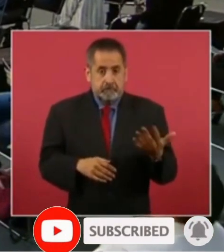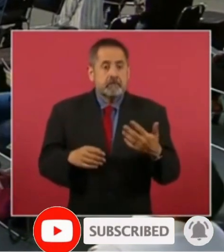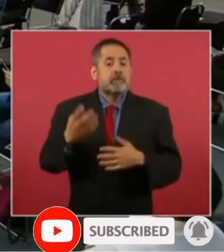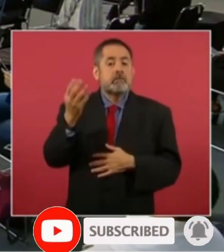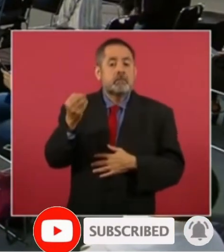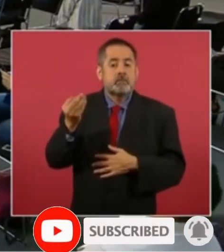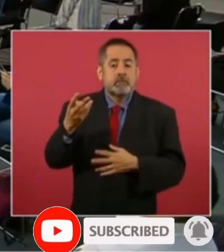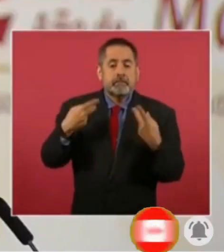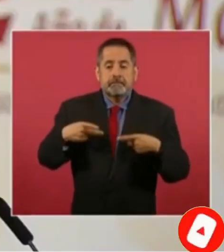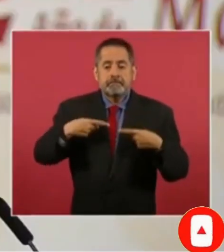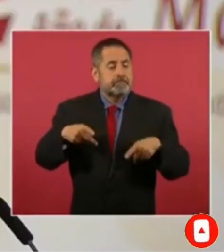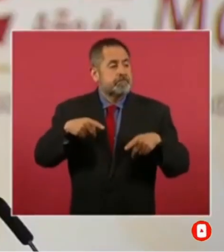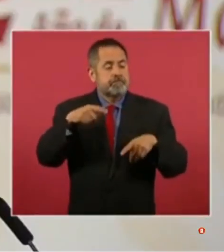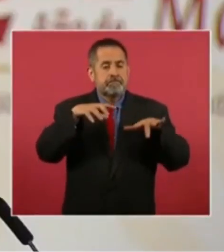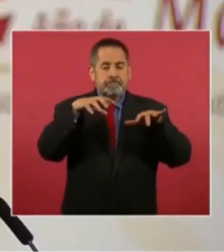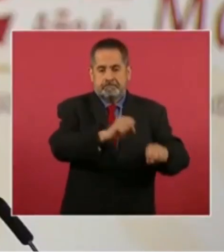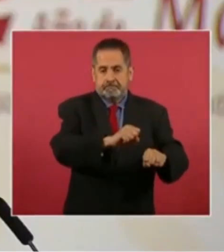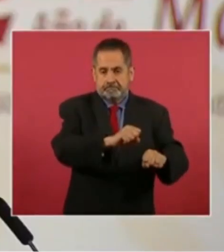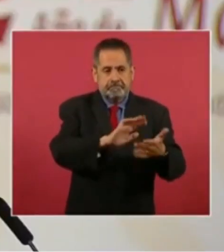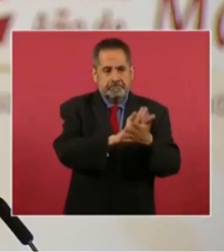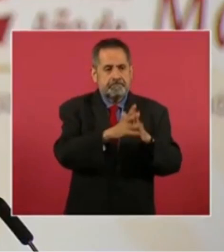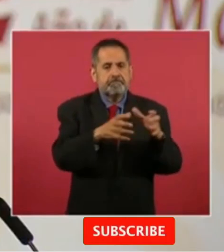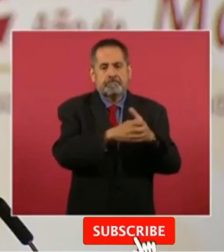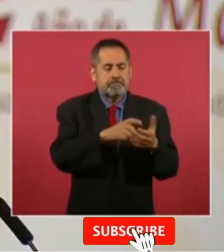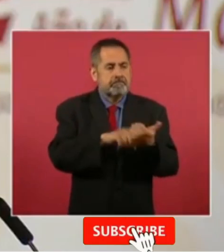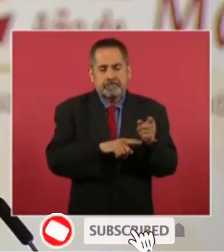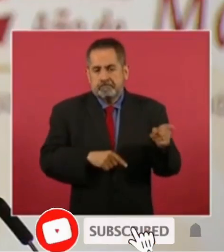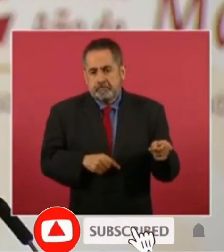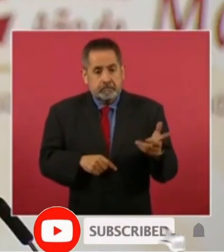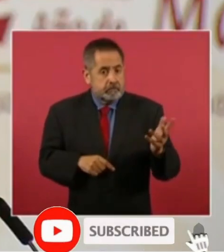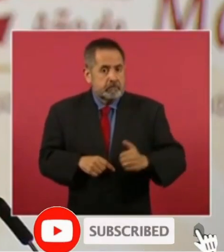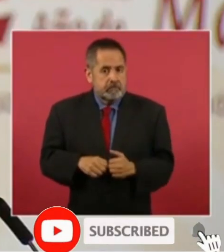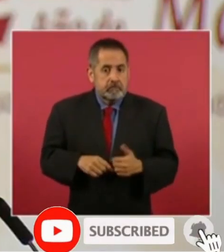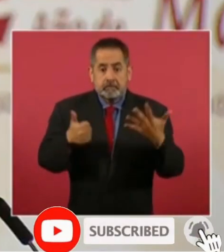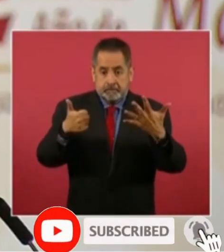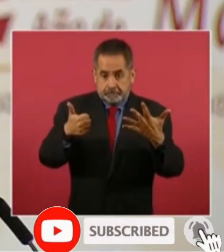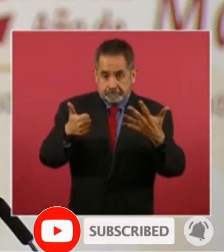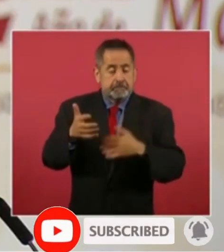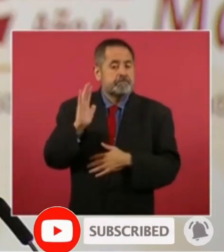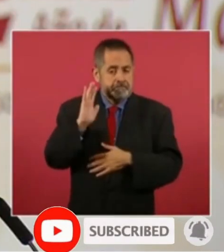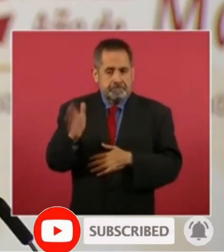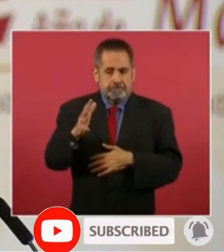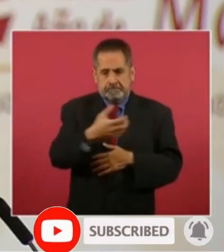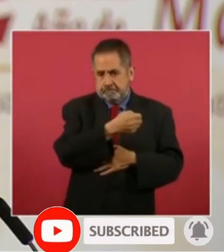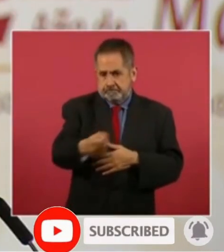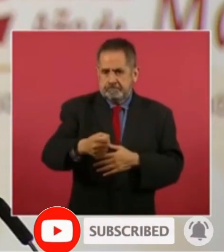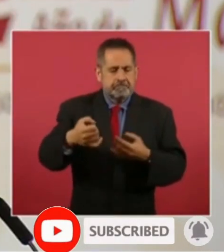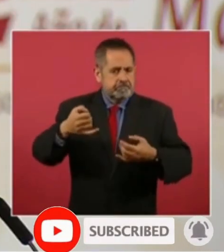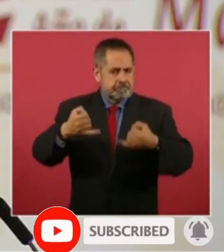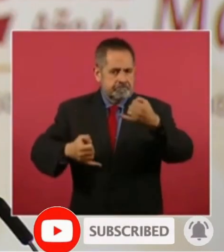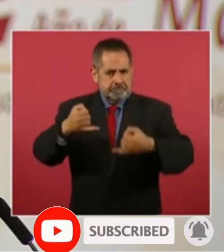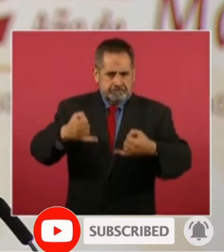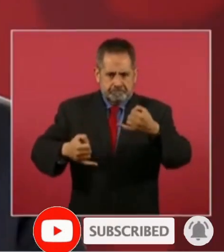personas vinculadas a este delito de los cuales seis ya fueron vinculados a proceso